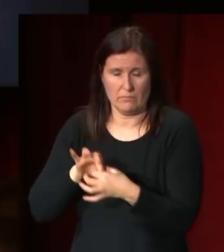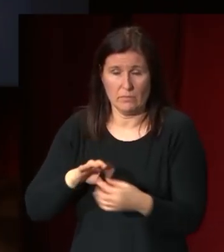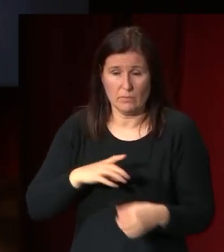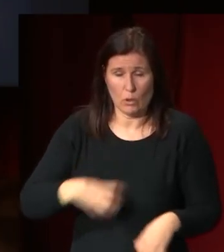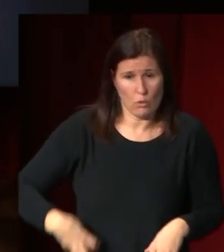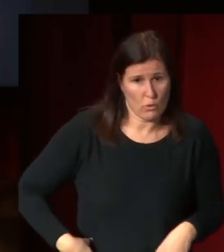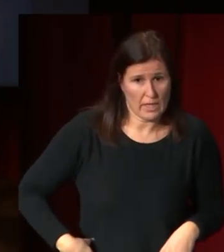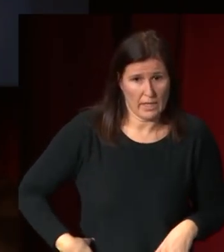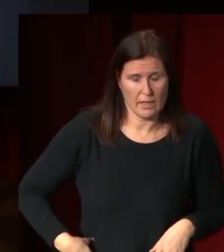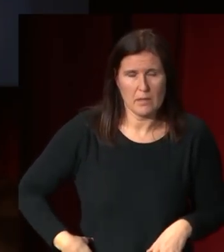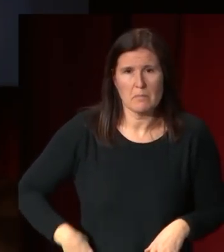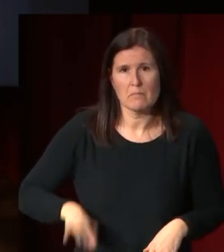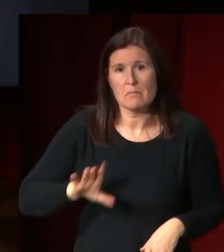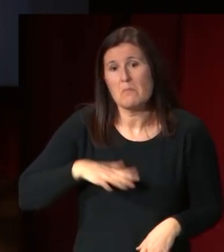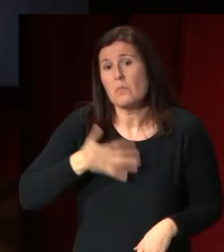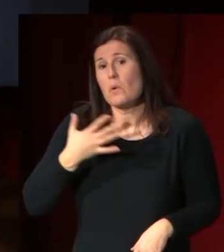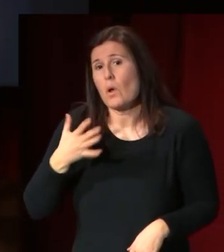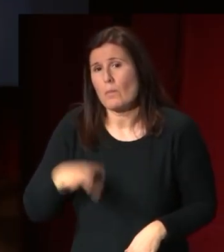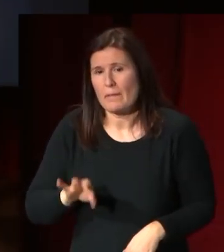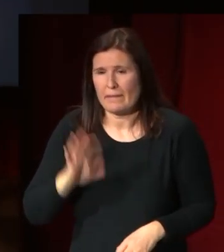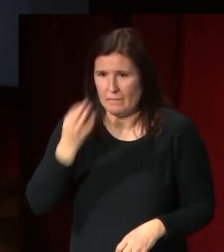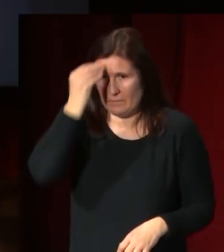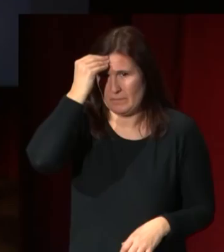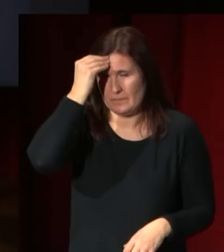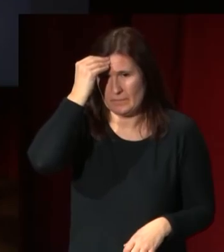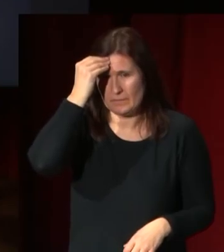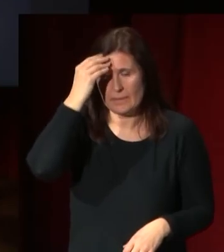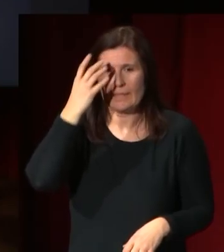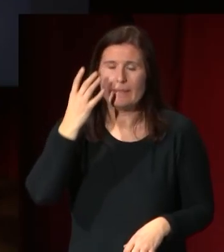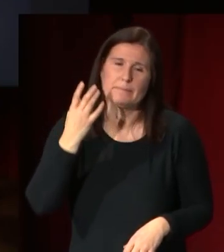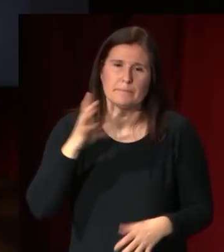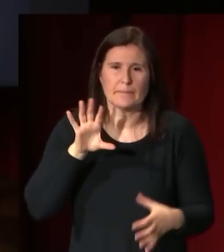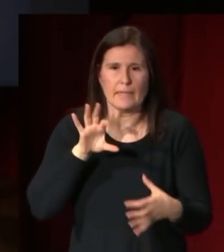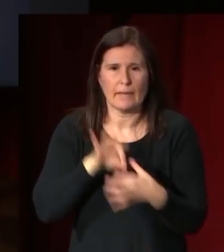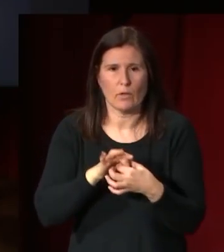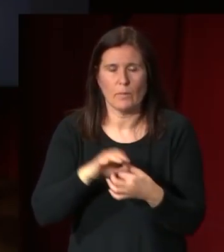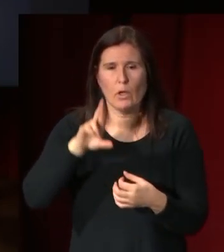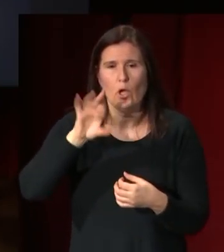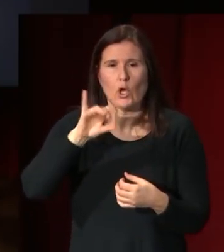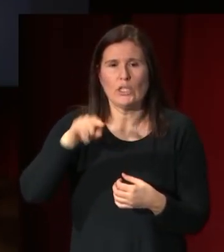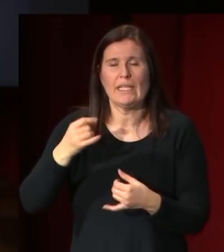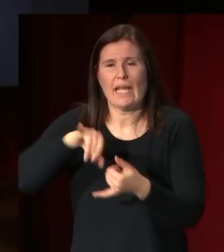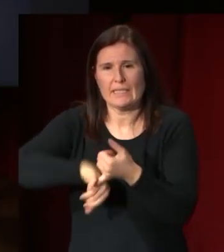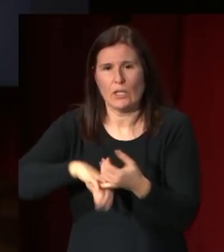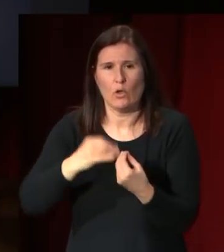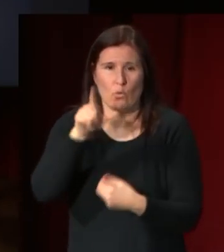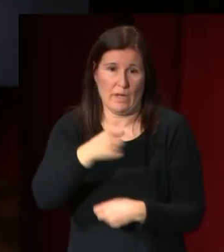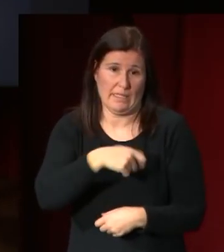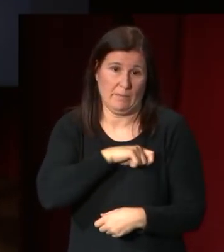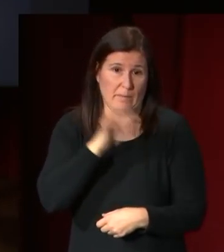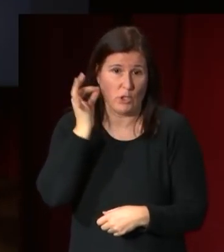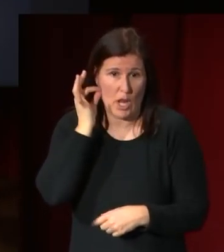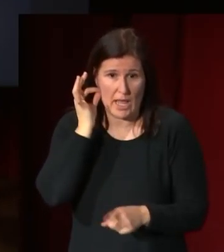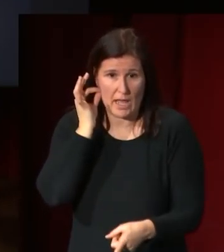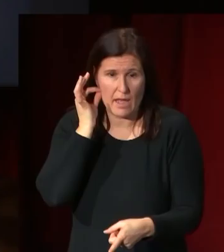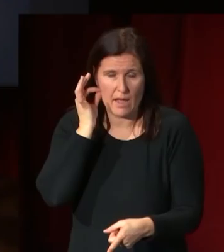alba lo más probable hay que pensar que tuvo que ver con el hecho de que rossini estaba casado con una española y